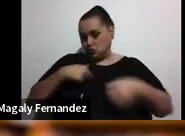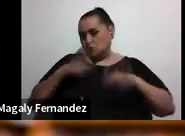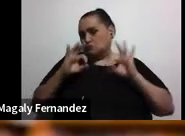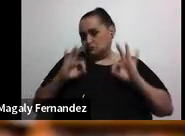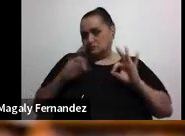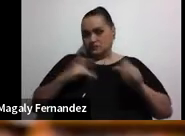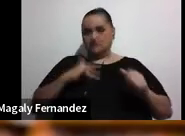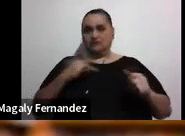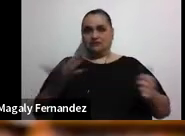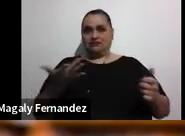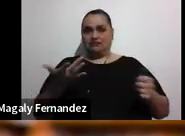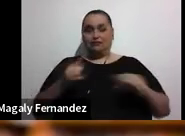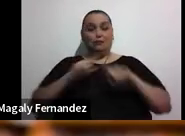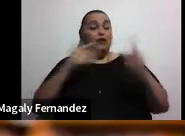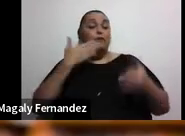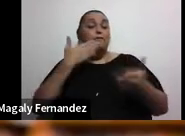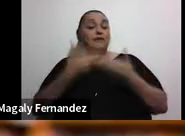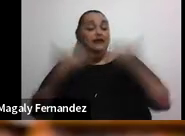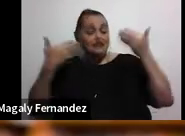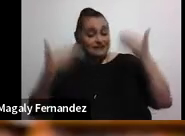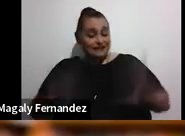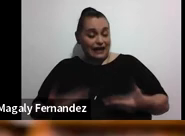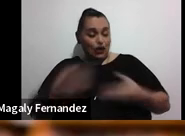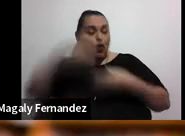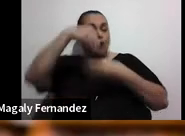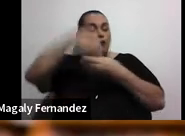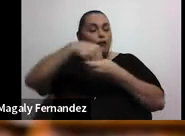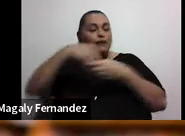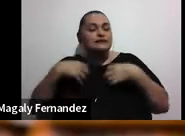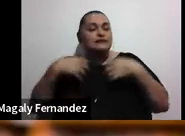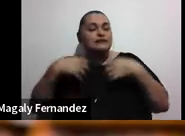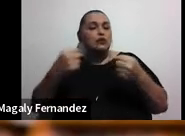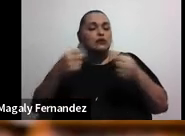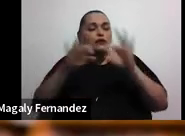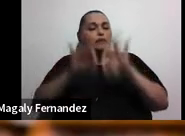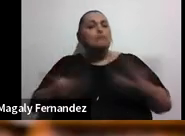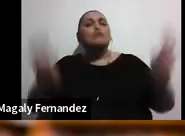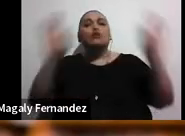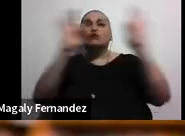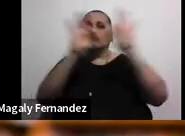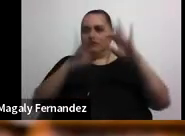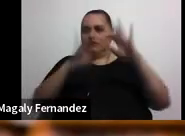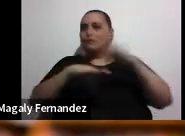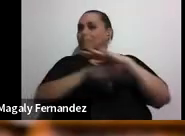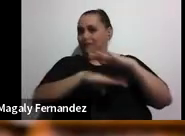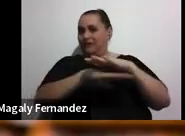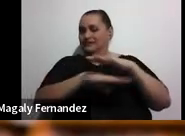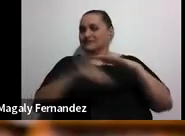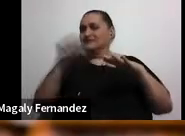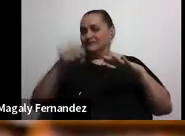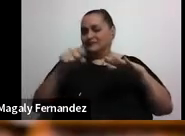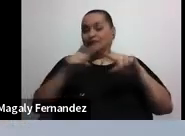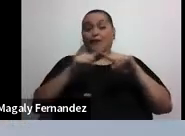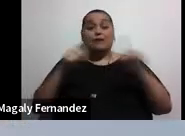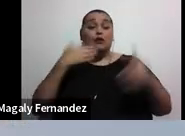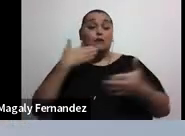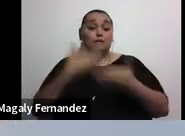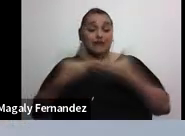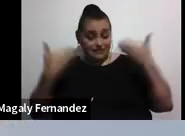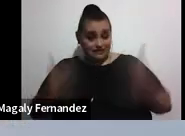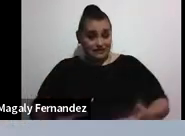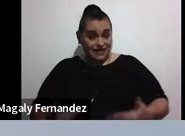Normalmente, el bienestar va a tener un componente de salud importantísimo. Creo que es la base del bienestar. Pero el bienestar no solamente es salud.